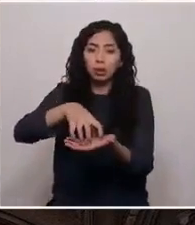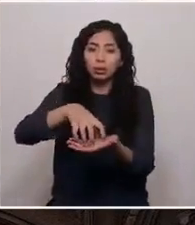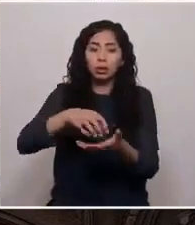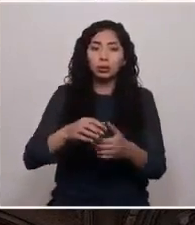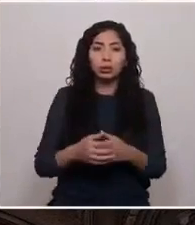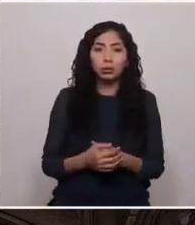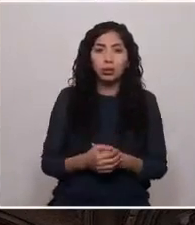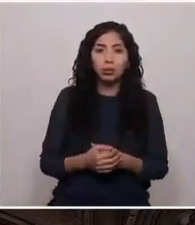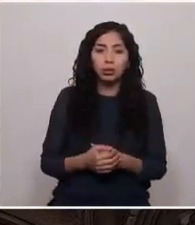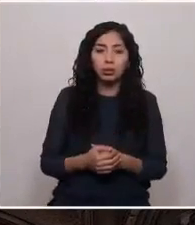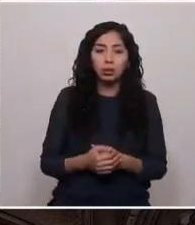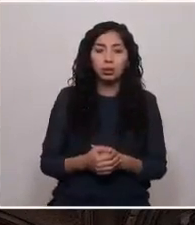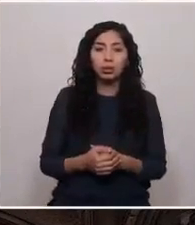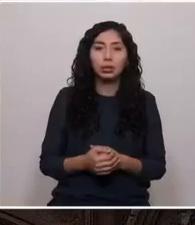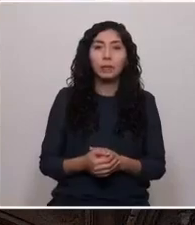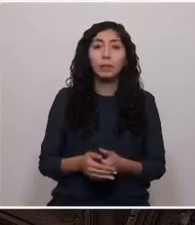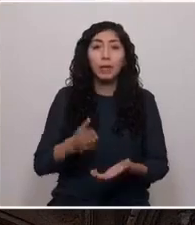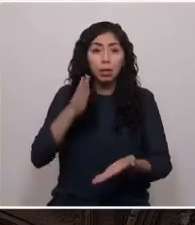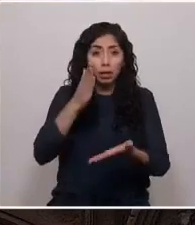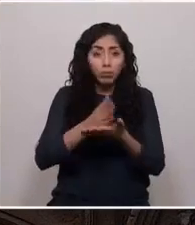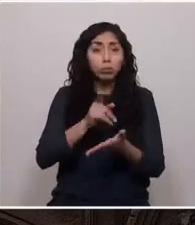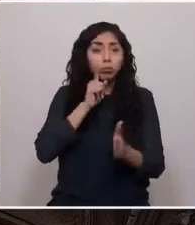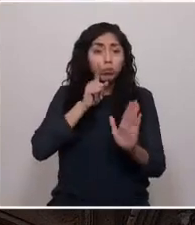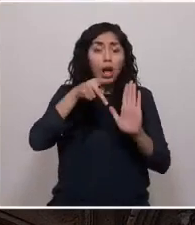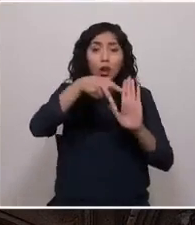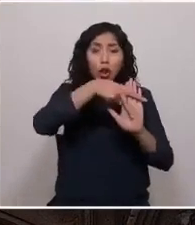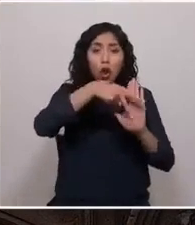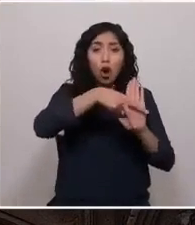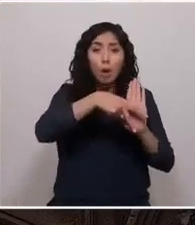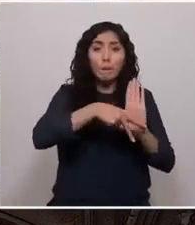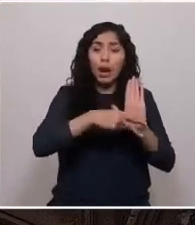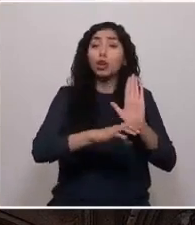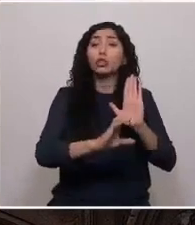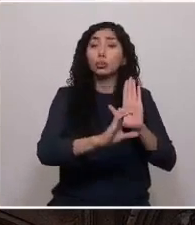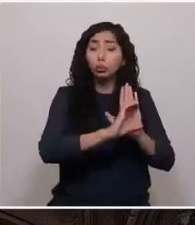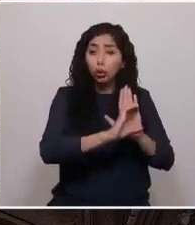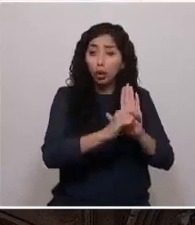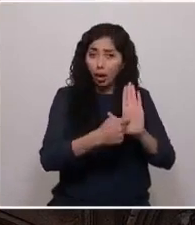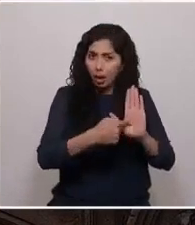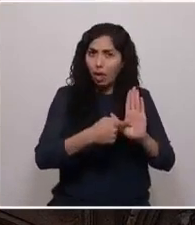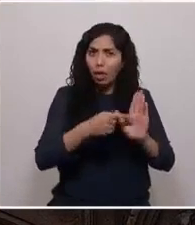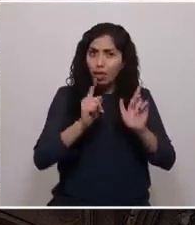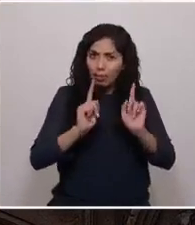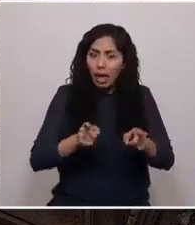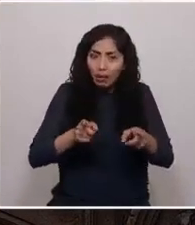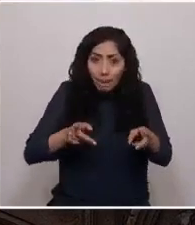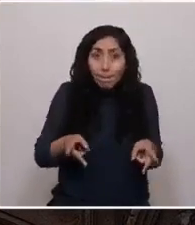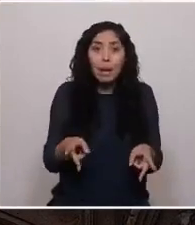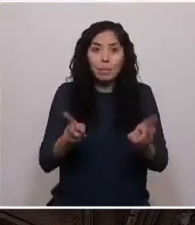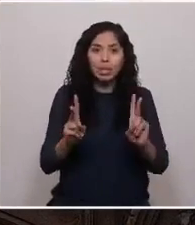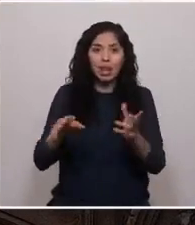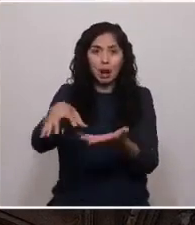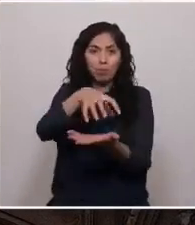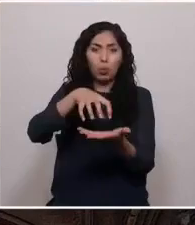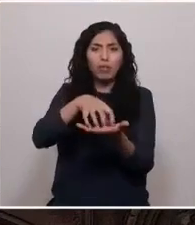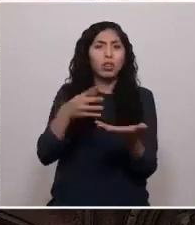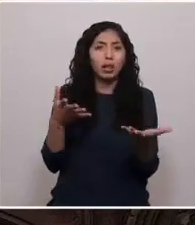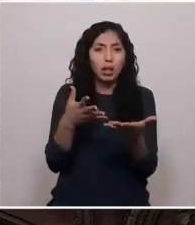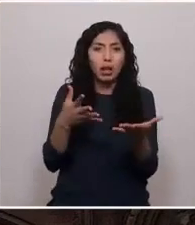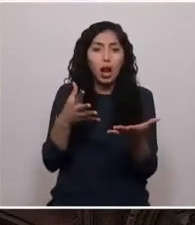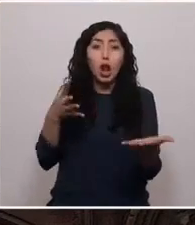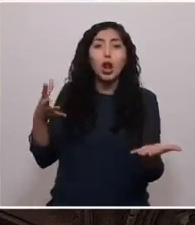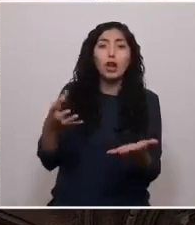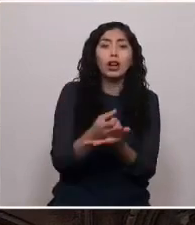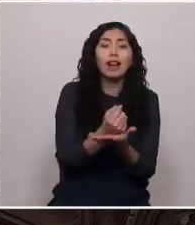Tenemos que establecer las normas constitucionales que deben permitirle a los pueblos alcanzar el buen